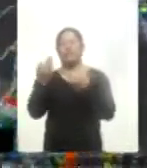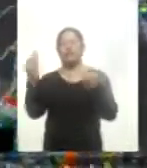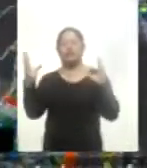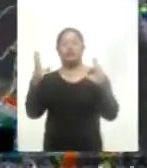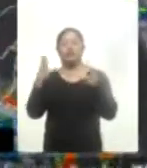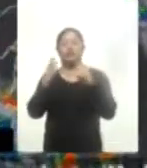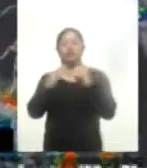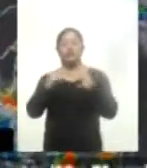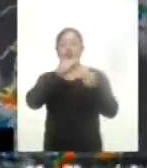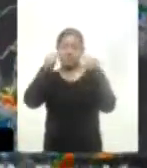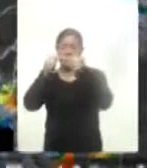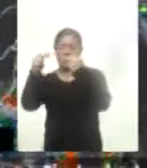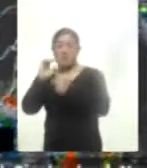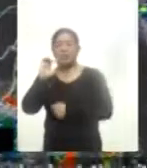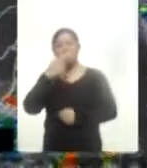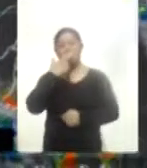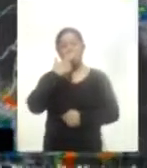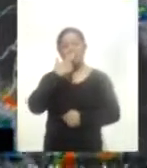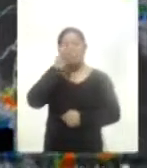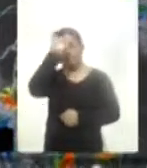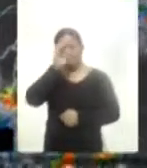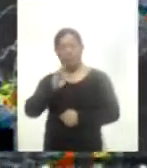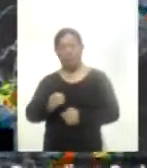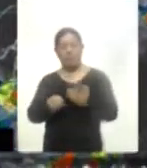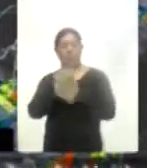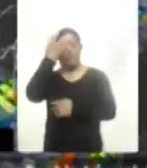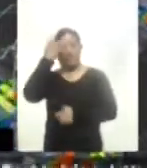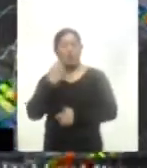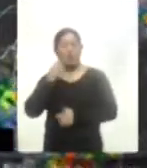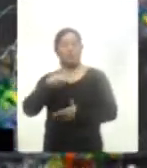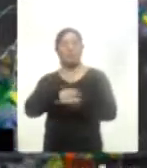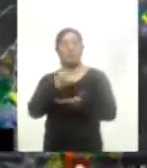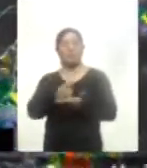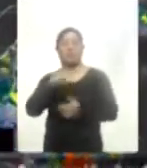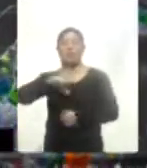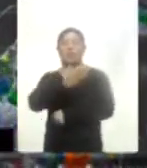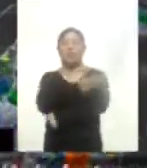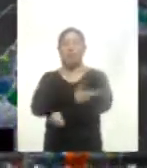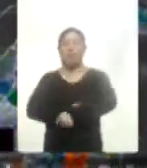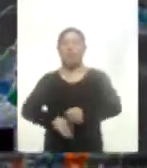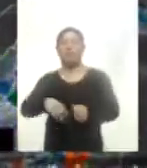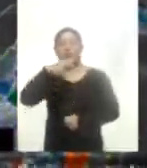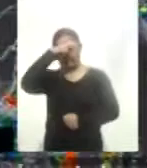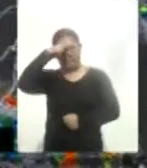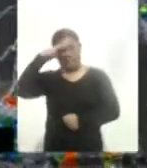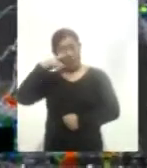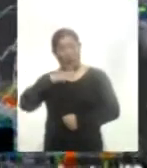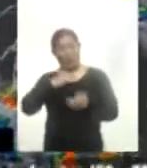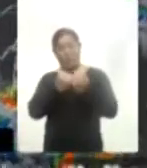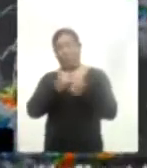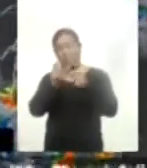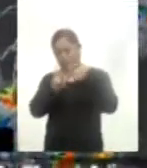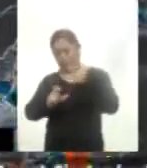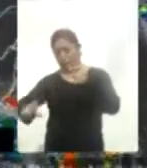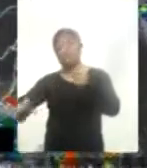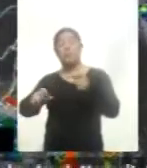y bancos de niebla en Chihuahua, Coahuila, Nuevo León y Tamaulipas. Se prevé que para esta tarde canales de baja presión en interacción con el ingreso